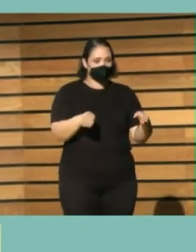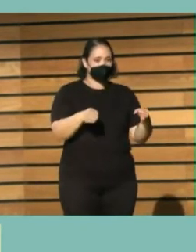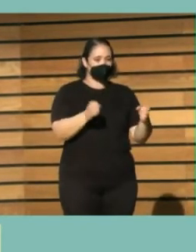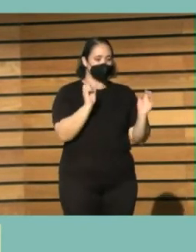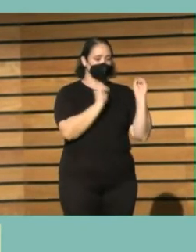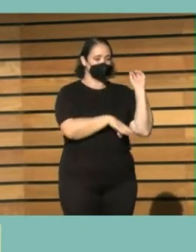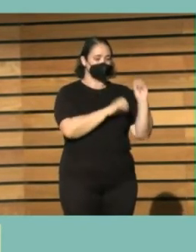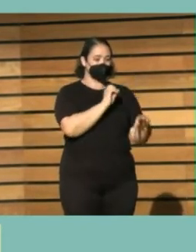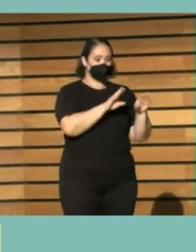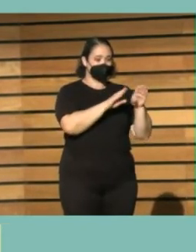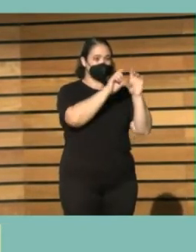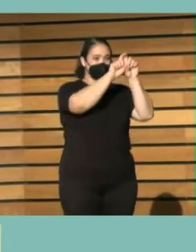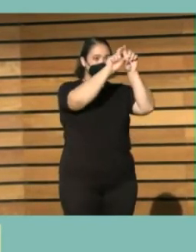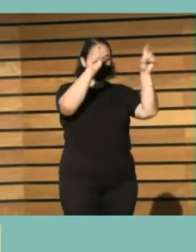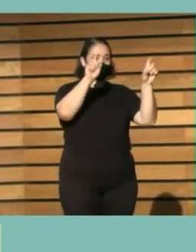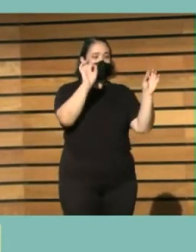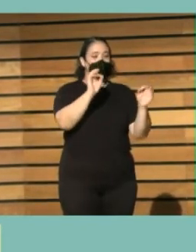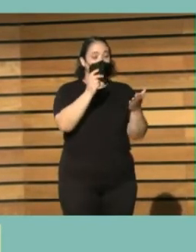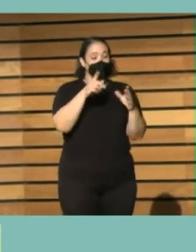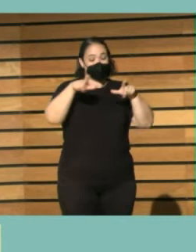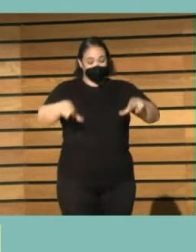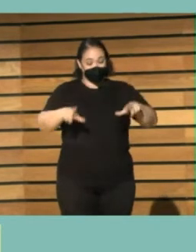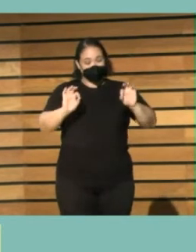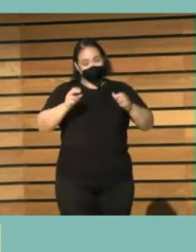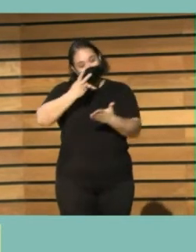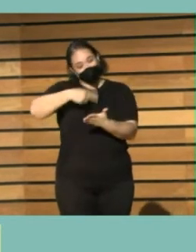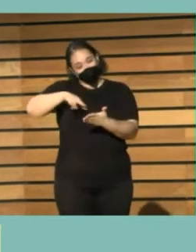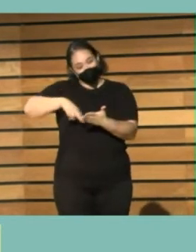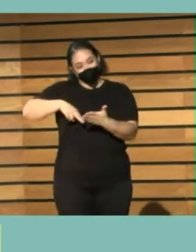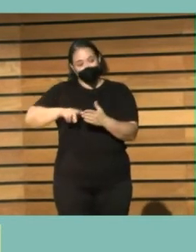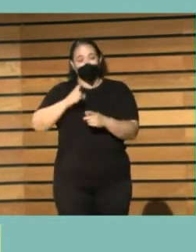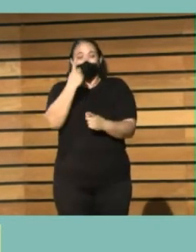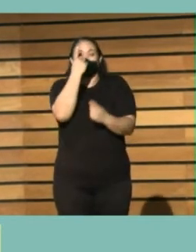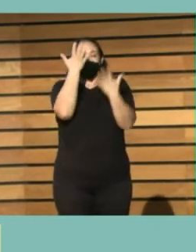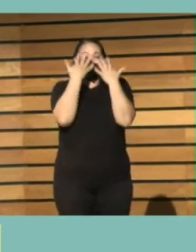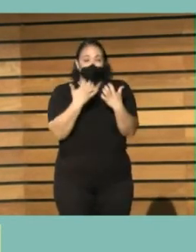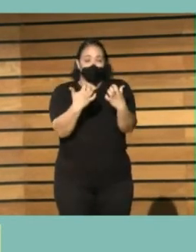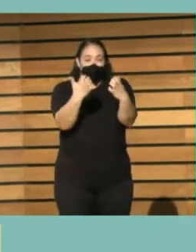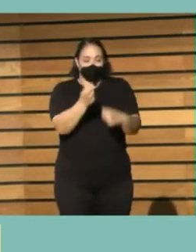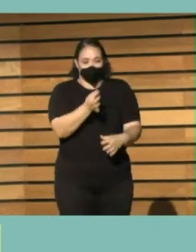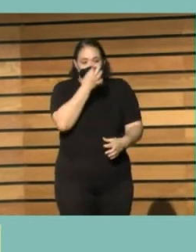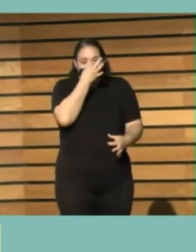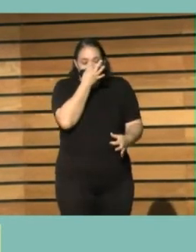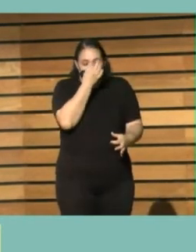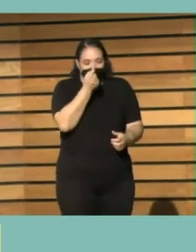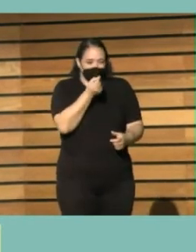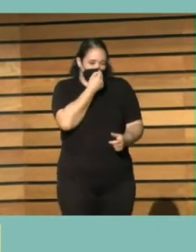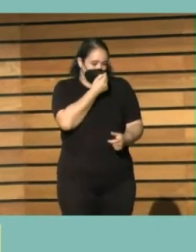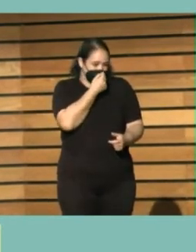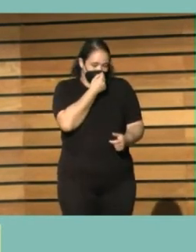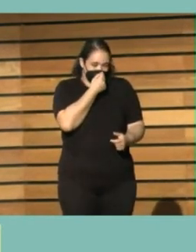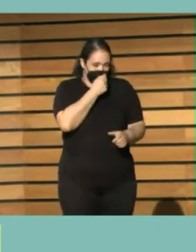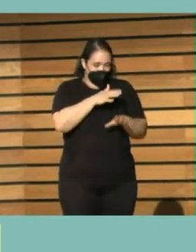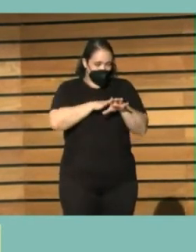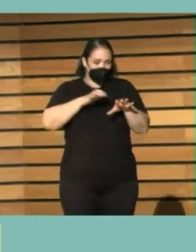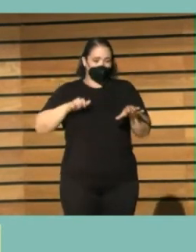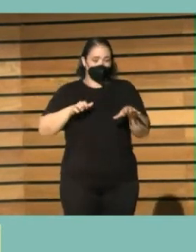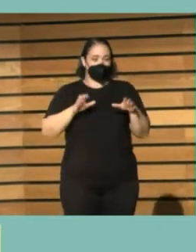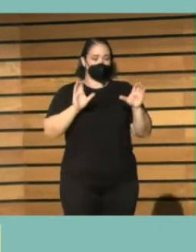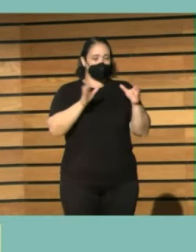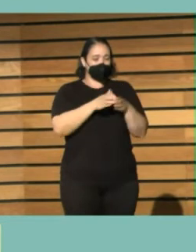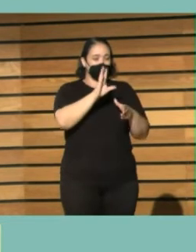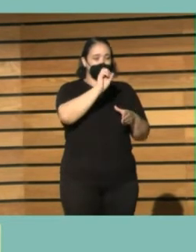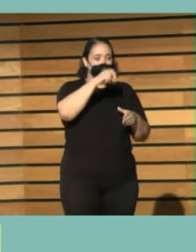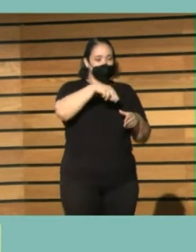donde los hay y salas de lectura algún salón de actos pero no hay en la mayoría de ellas salas de co-working